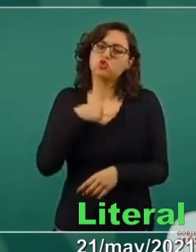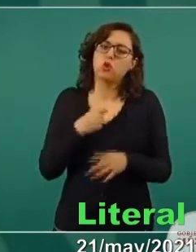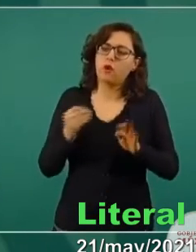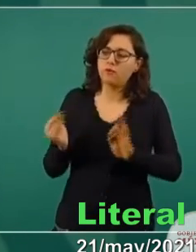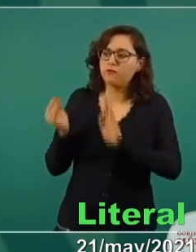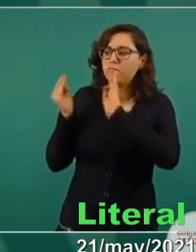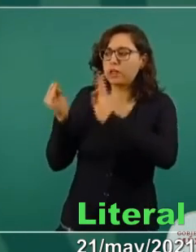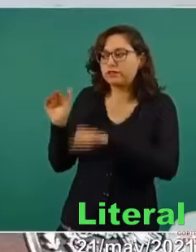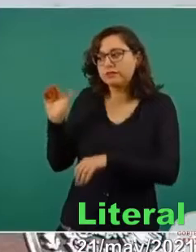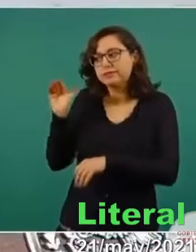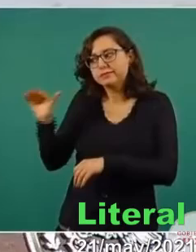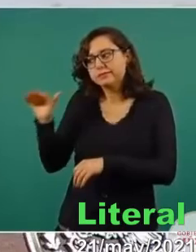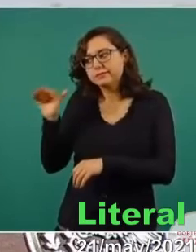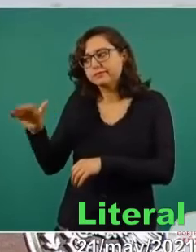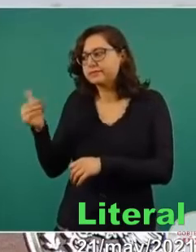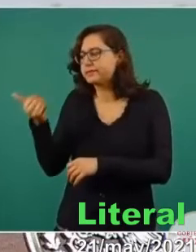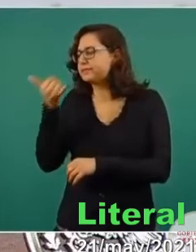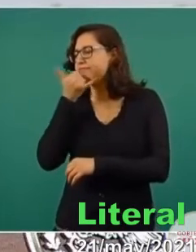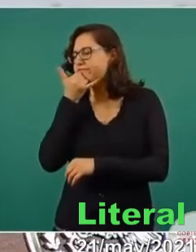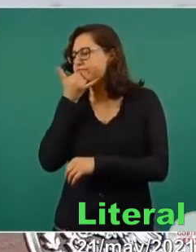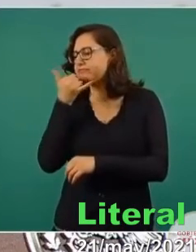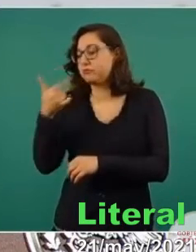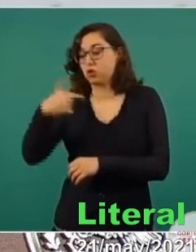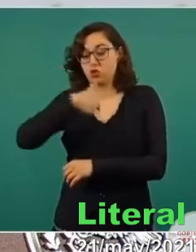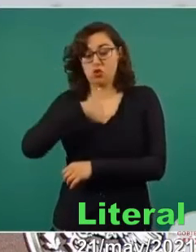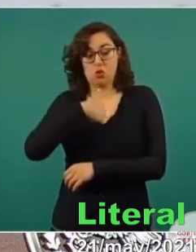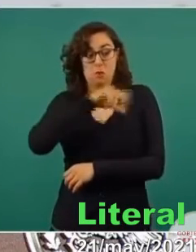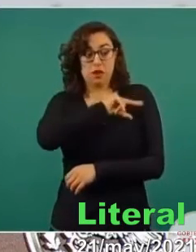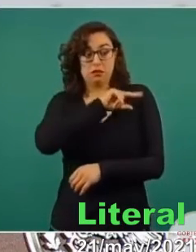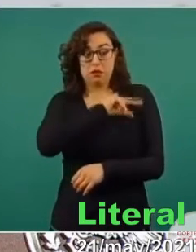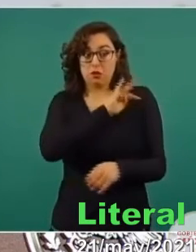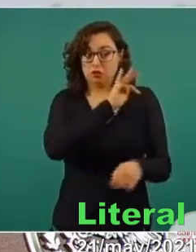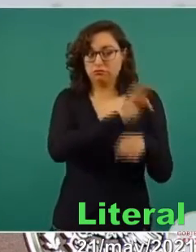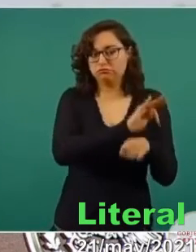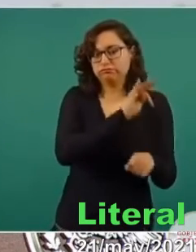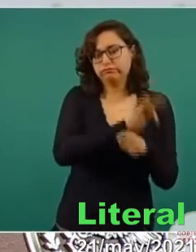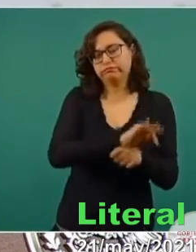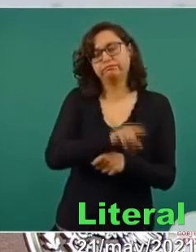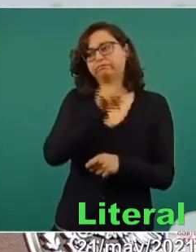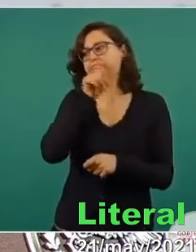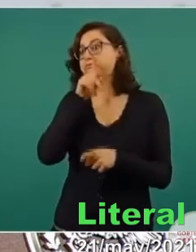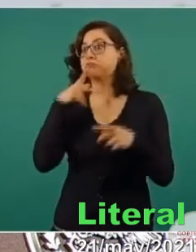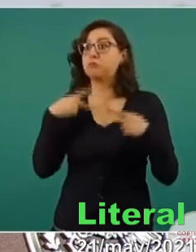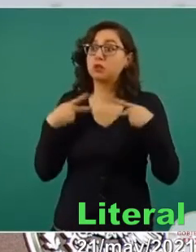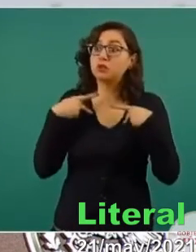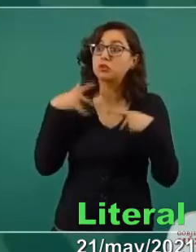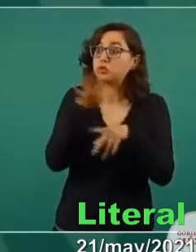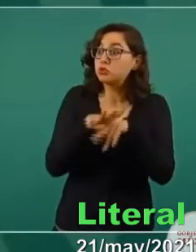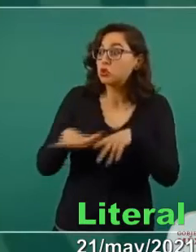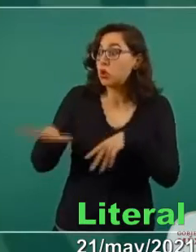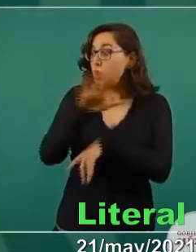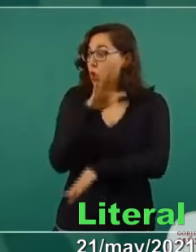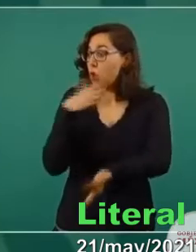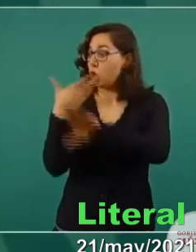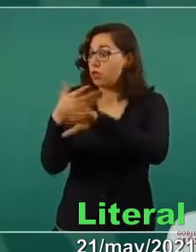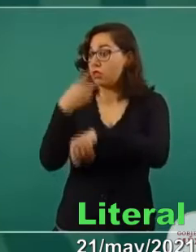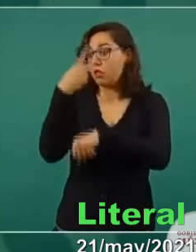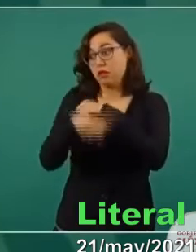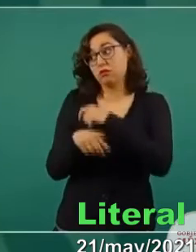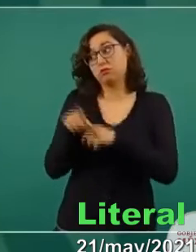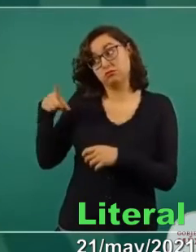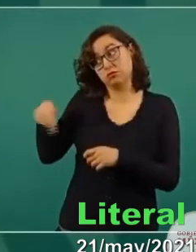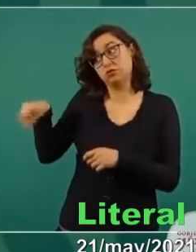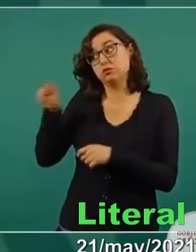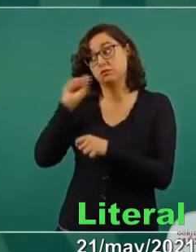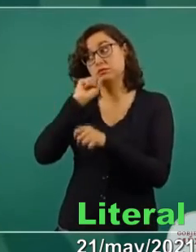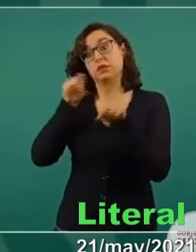intereses particulares que afecten el interés público, y que eso debería de ser